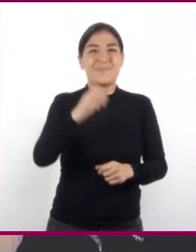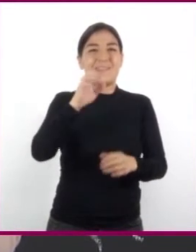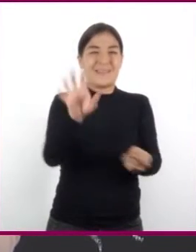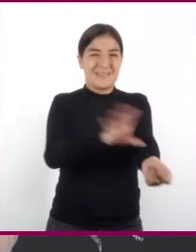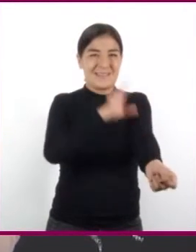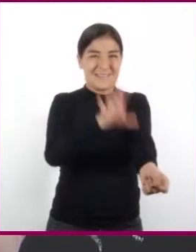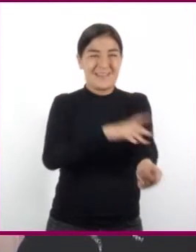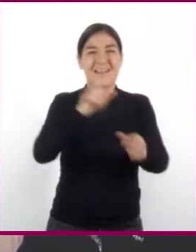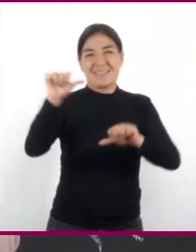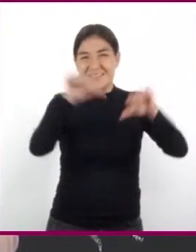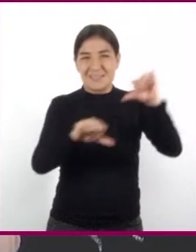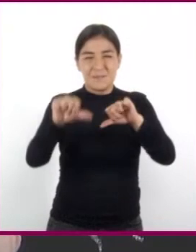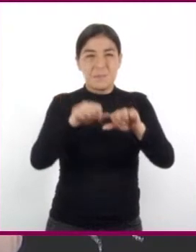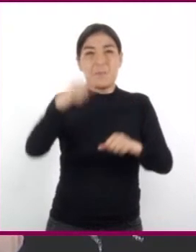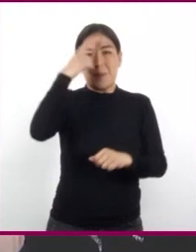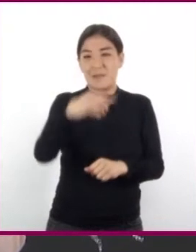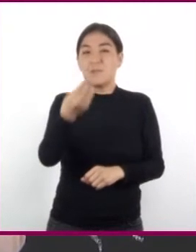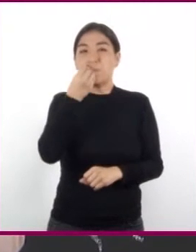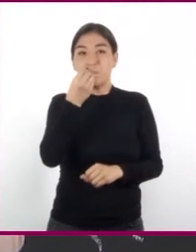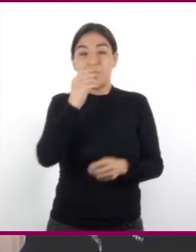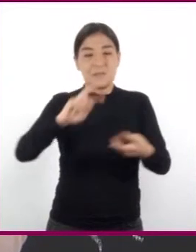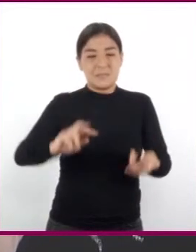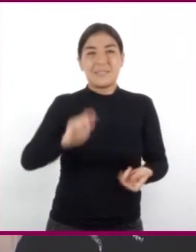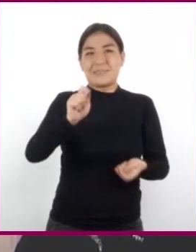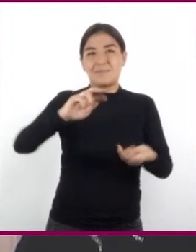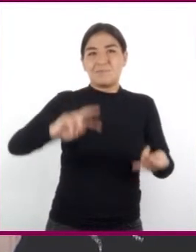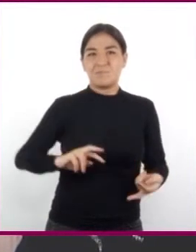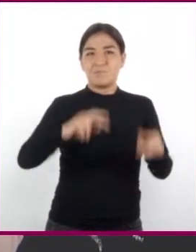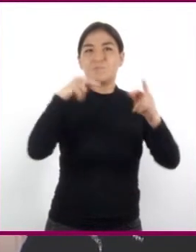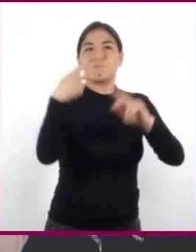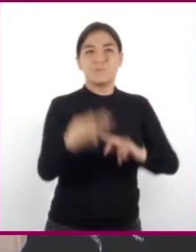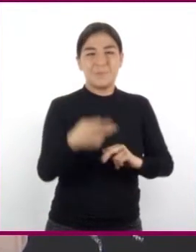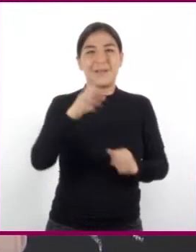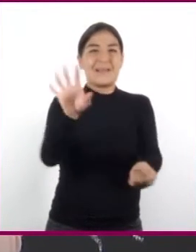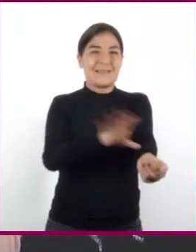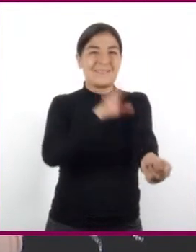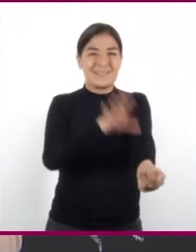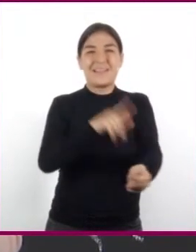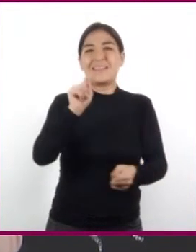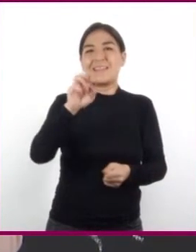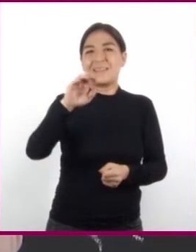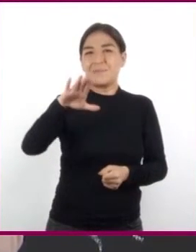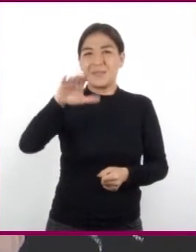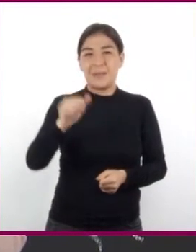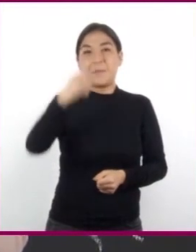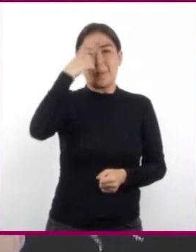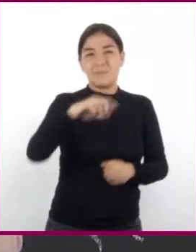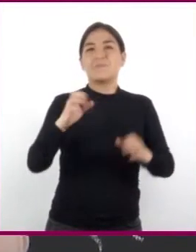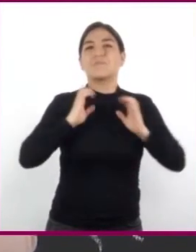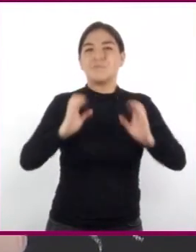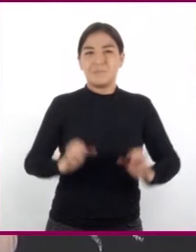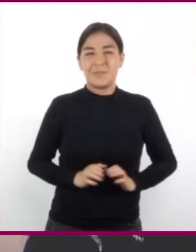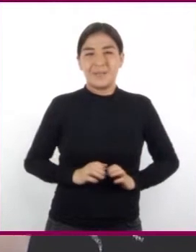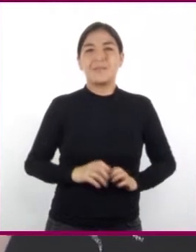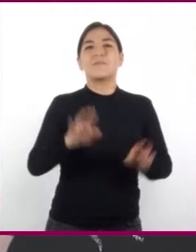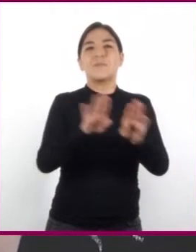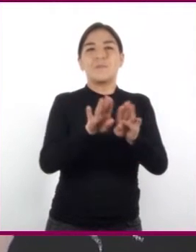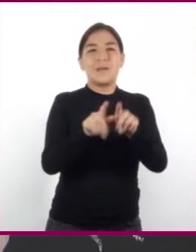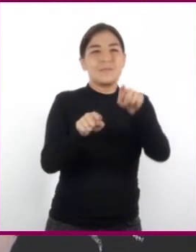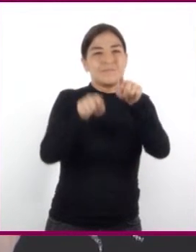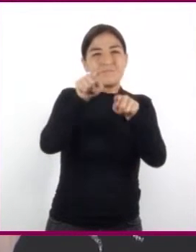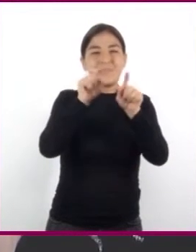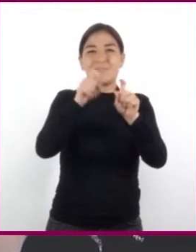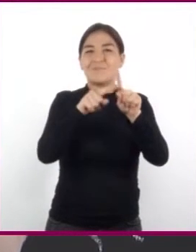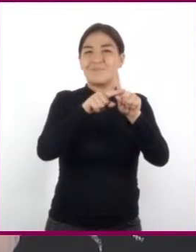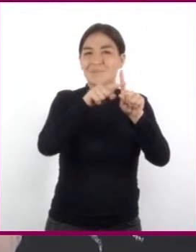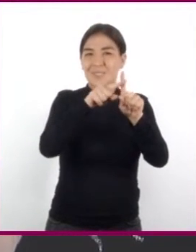todo lo que comemos es transformada en energía térmica para que nuestro cuerpo se mantenga a una temperatura constante.